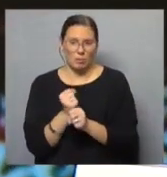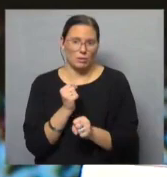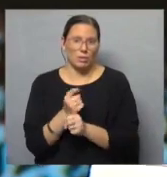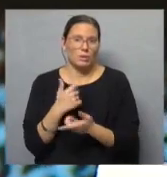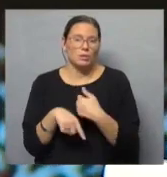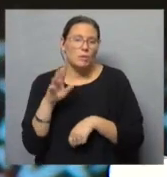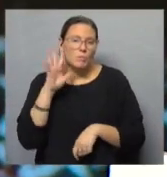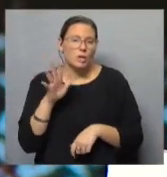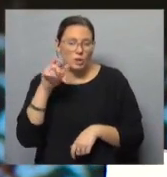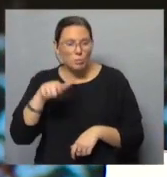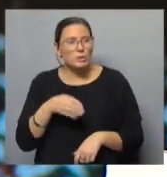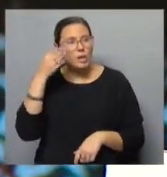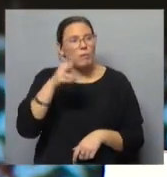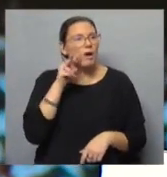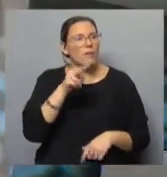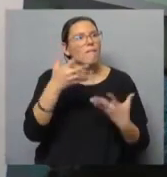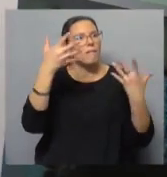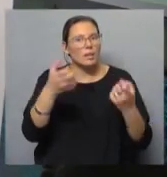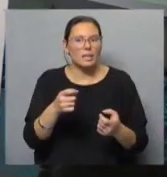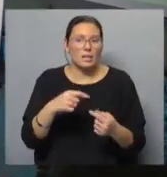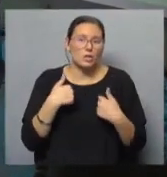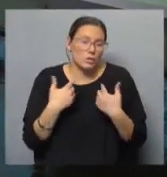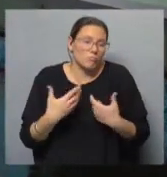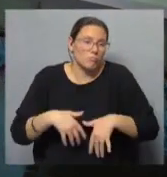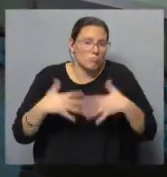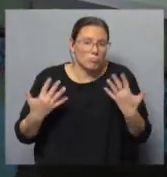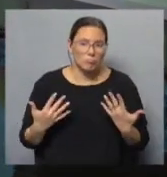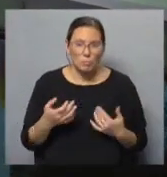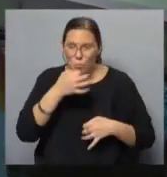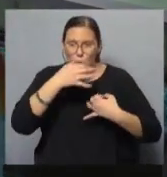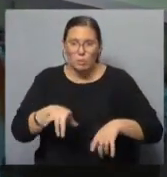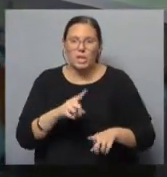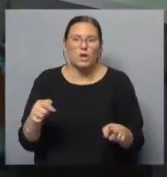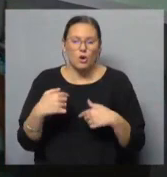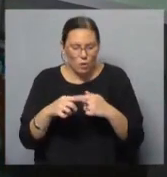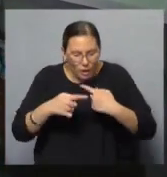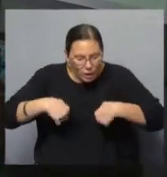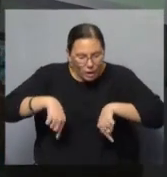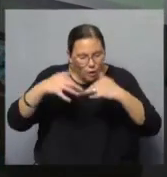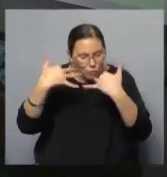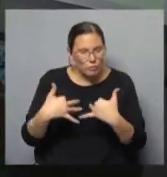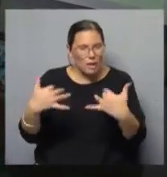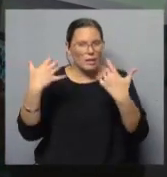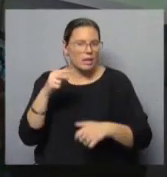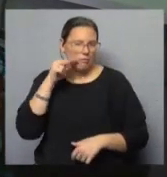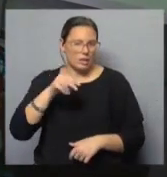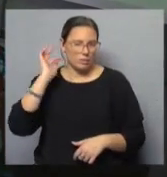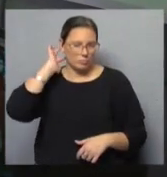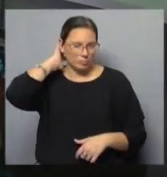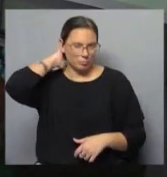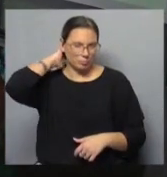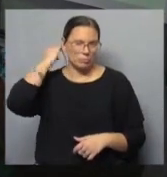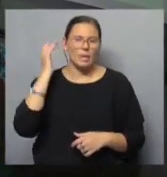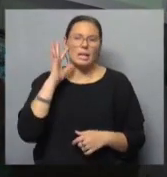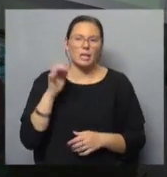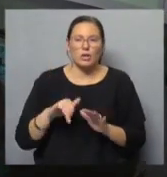creer que el que me va a ver quiere que yo haga lo que yo quiera. No lo que ellos quieren ellos que haga. Me